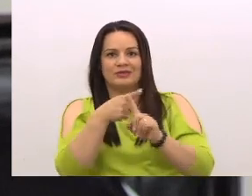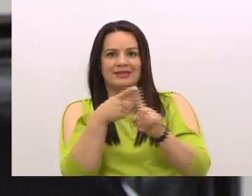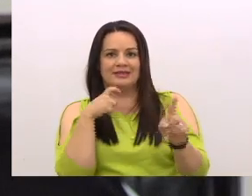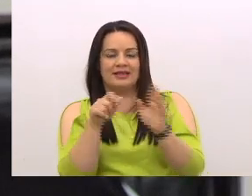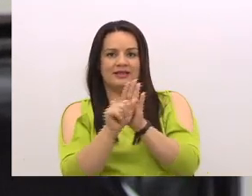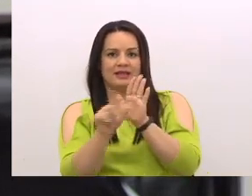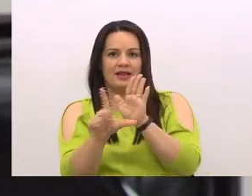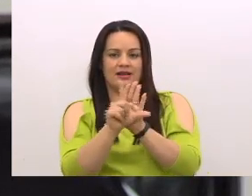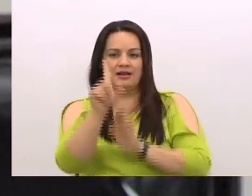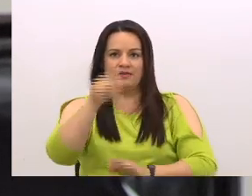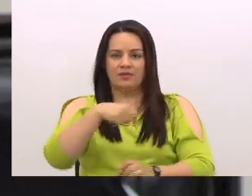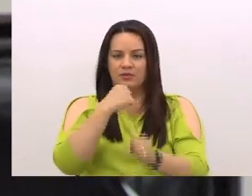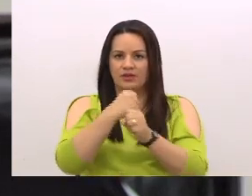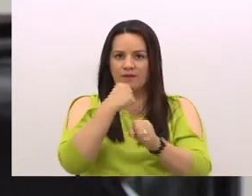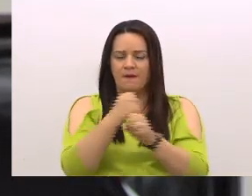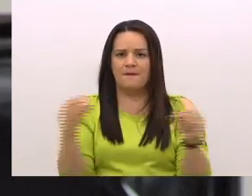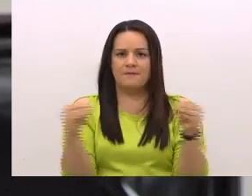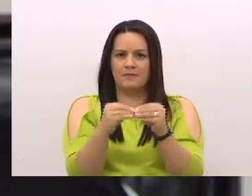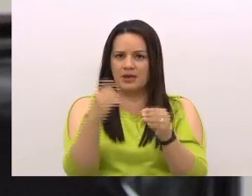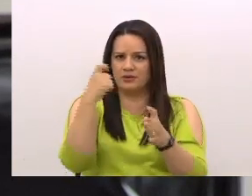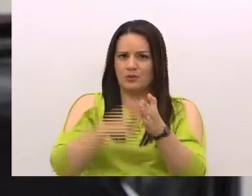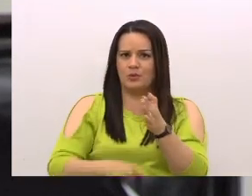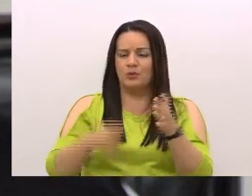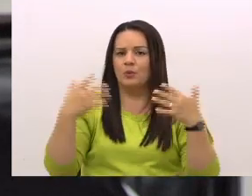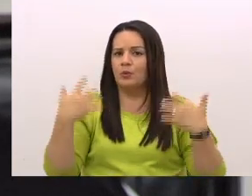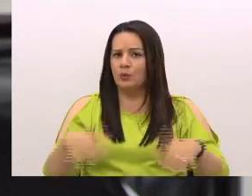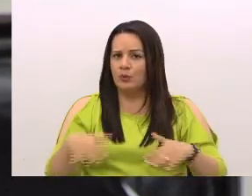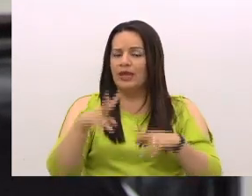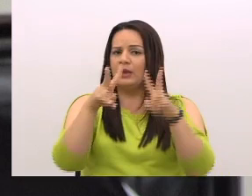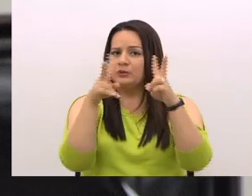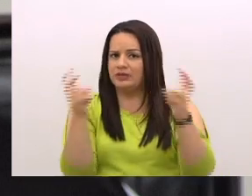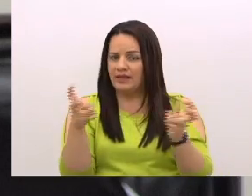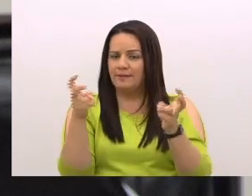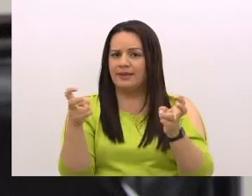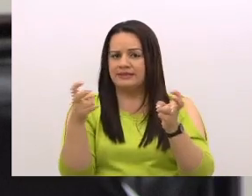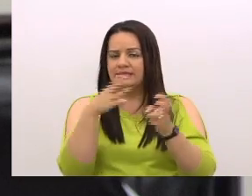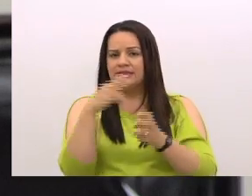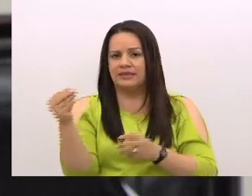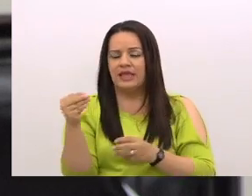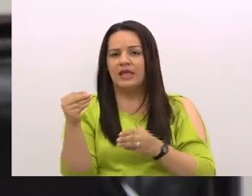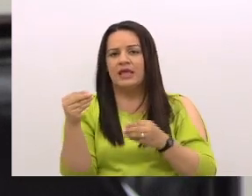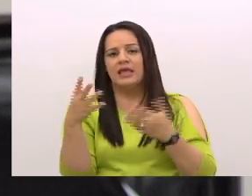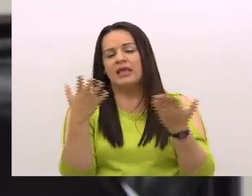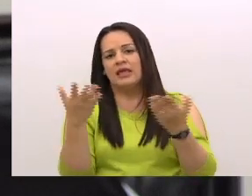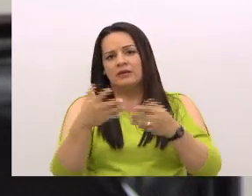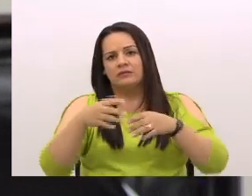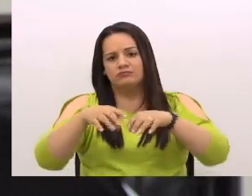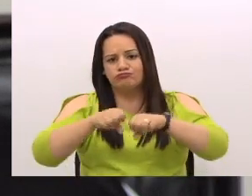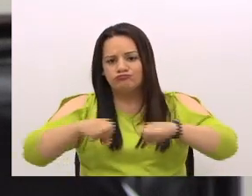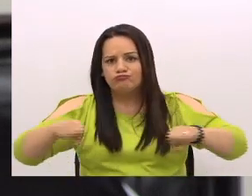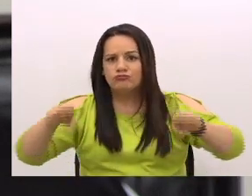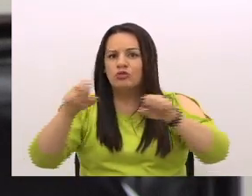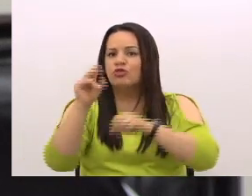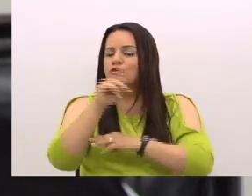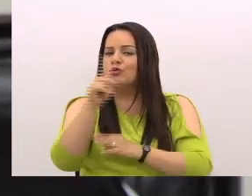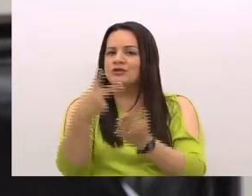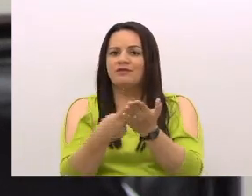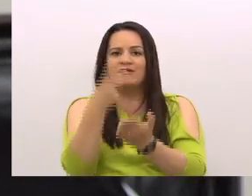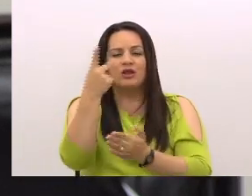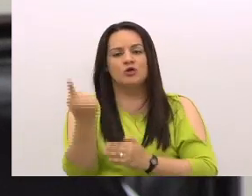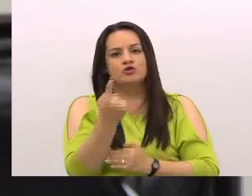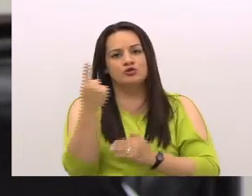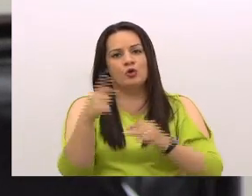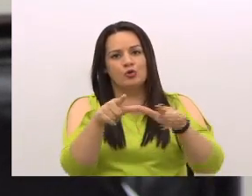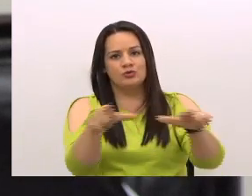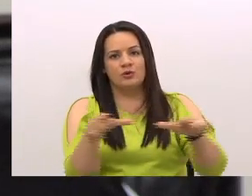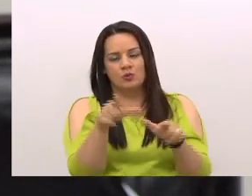tenemos que trabajar con más rigurosidad en los temas de contrabando en este país porque no se vale que solo un sector